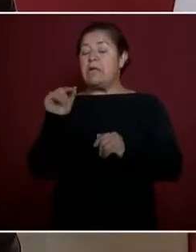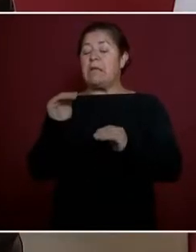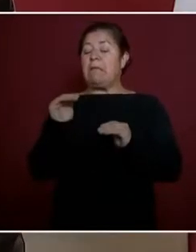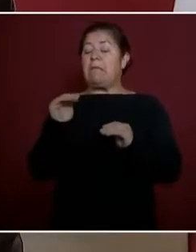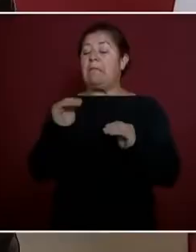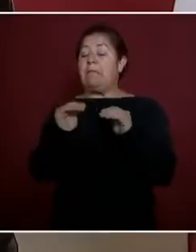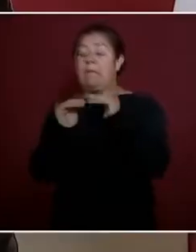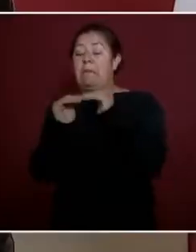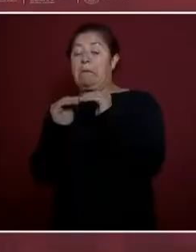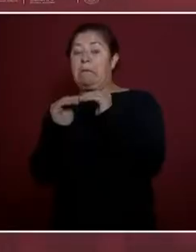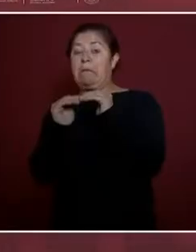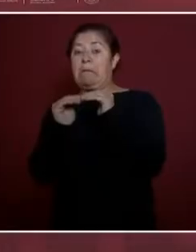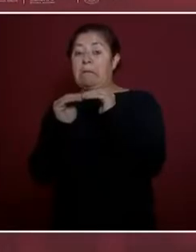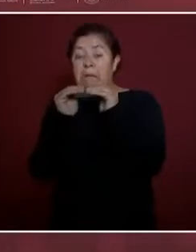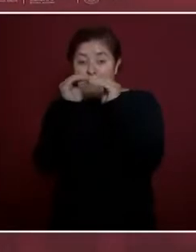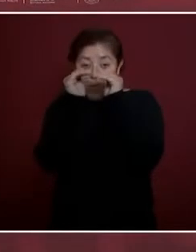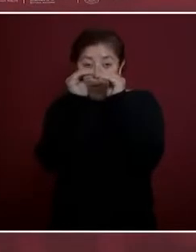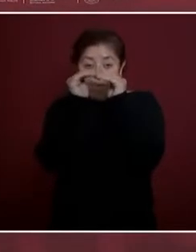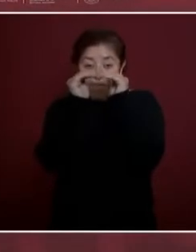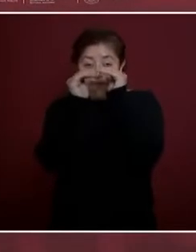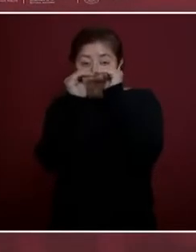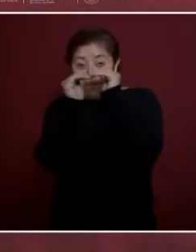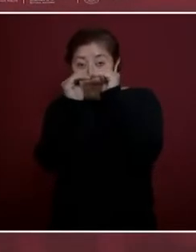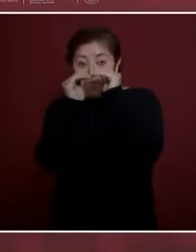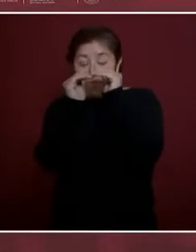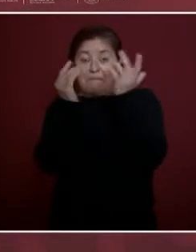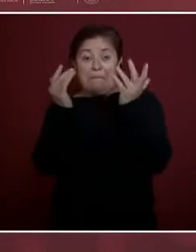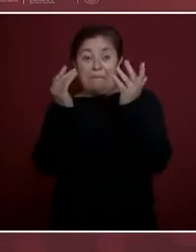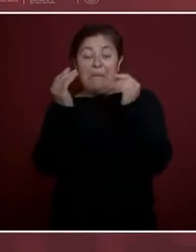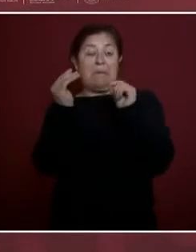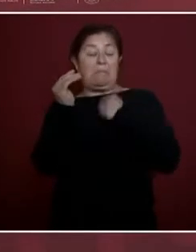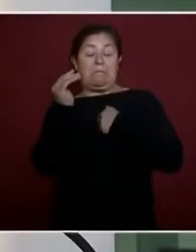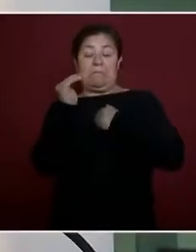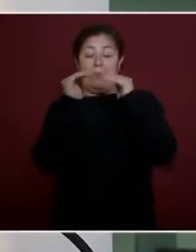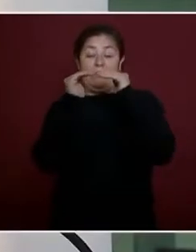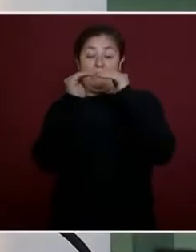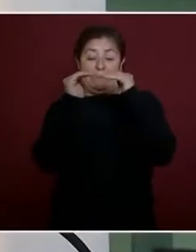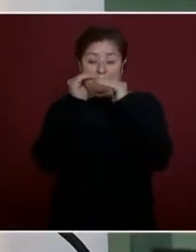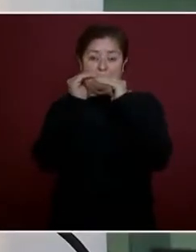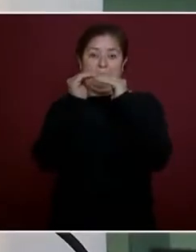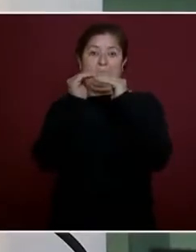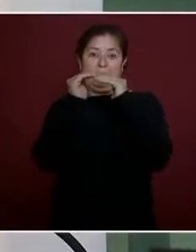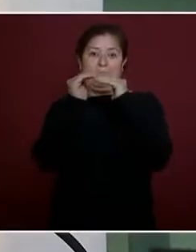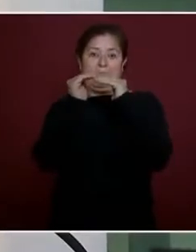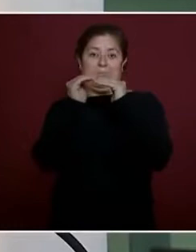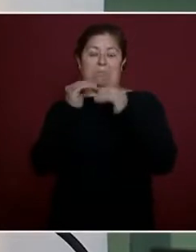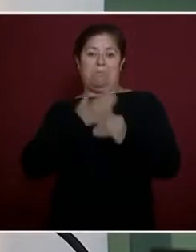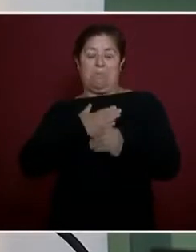pero ¿saben cuánto me lleva? Estoy en el segundo lugar, lo digo con mucho orgullo.